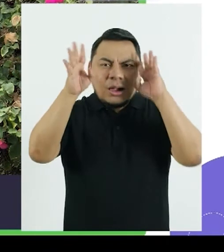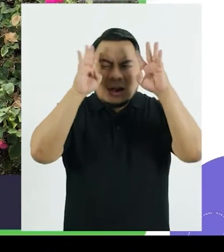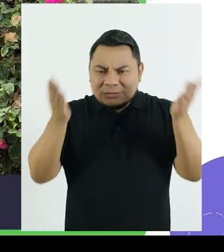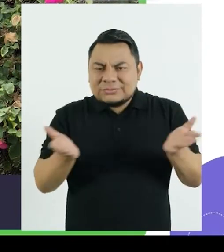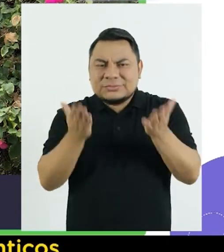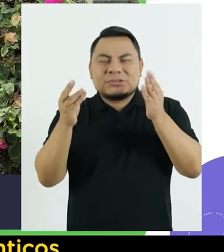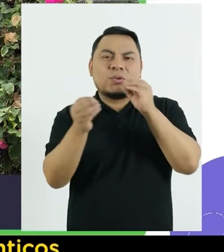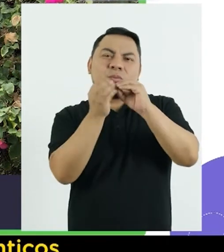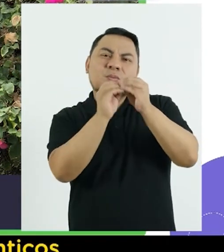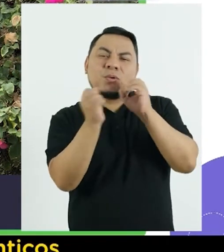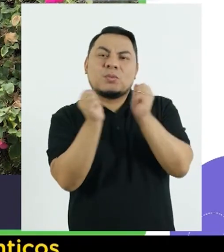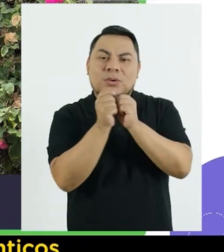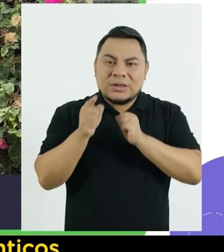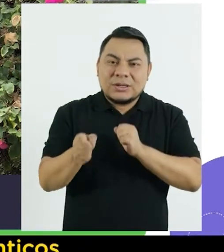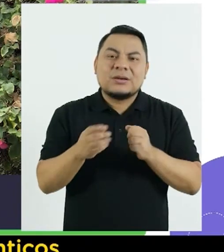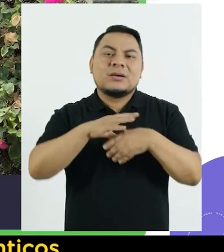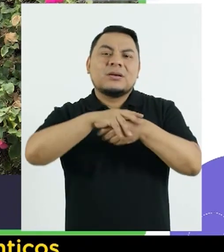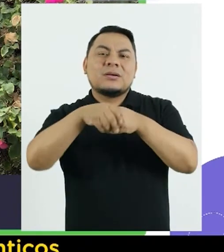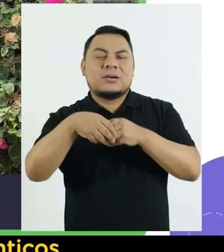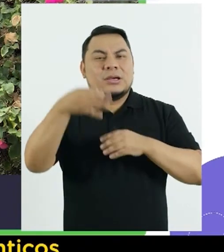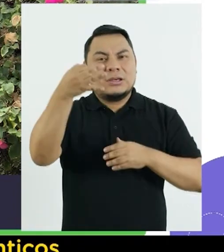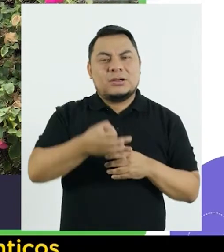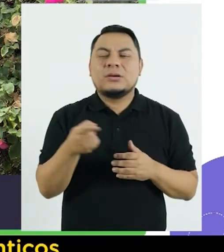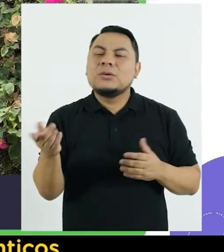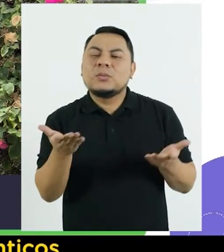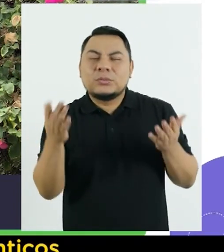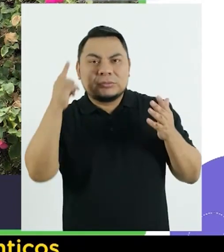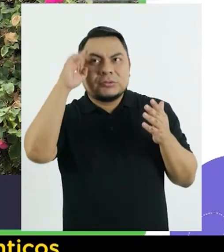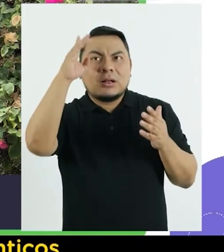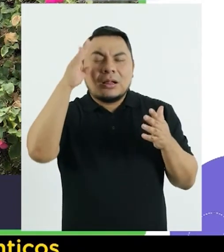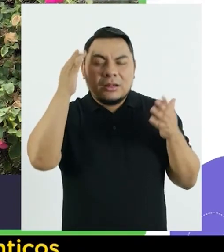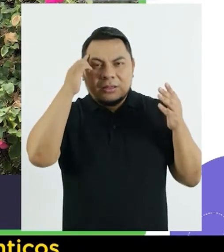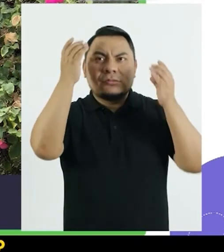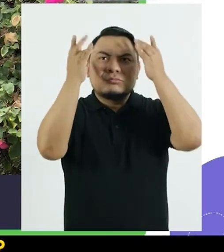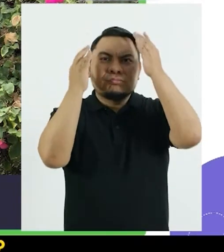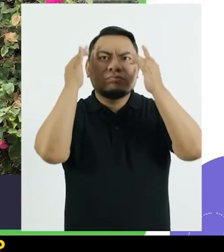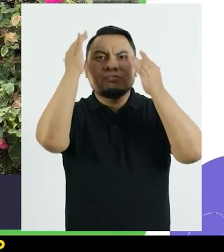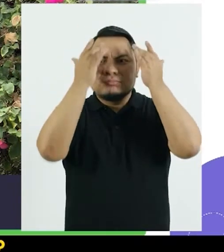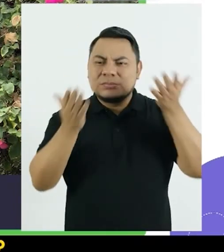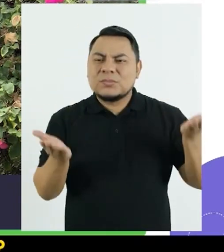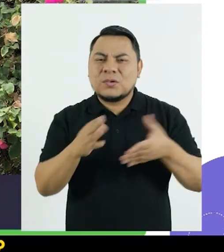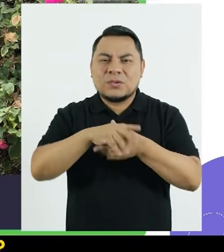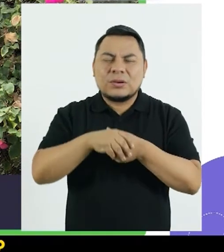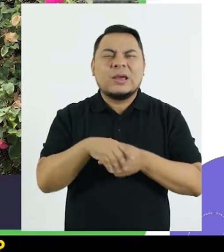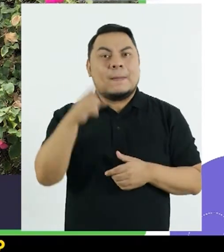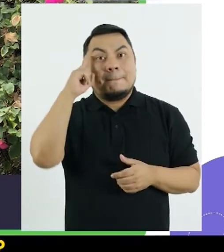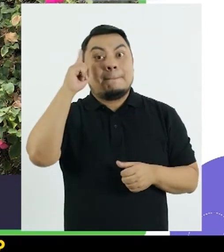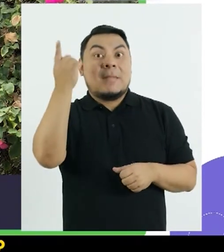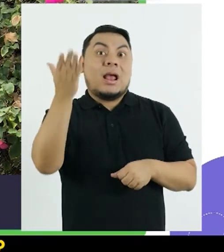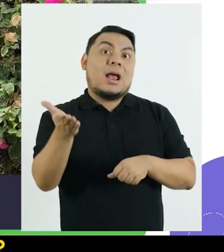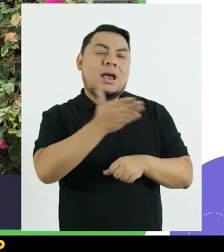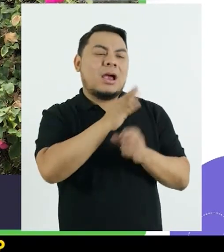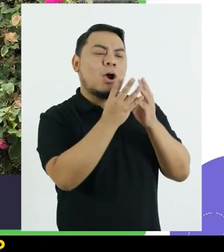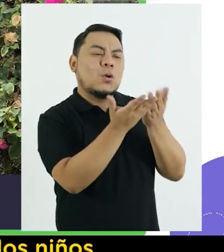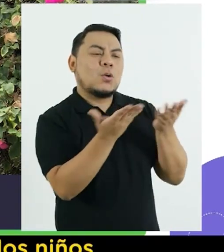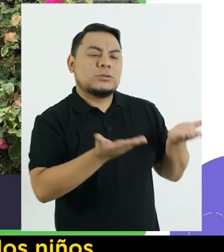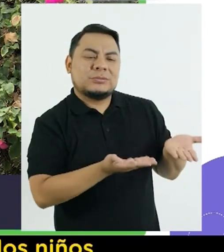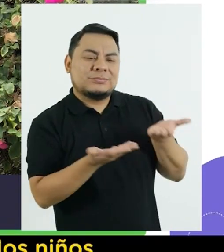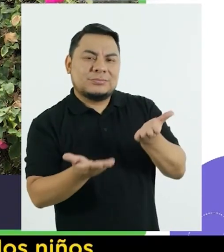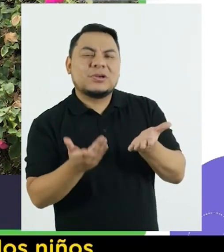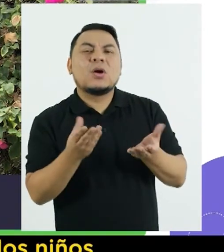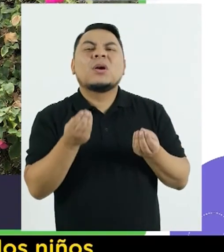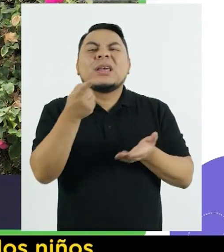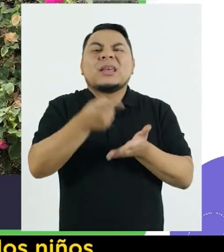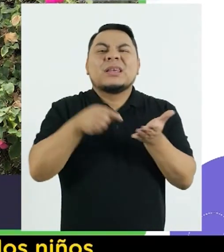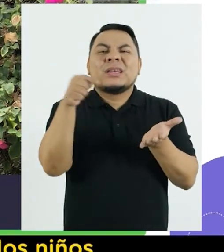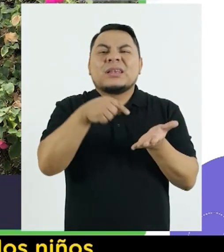poder crear realmente, construir con ellos significados auténticos? Es pensar en los materiales ¿Qué es